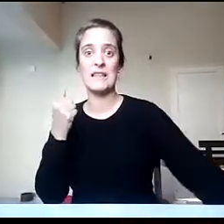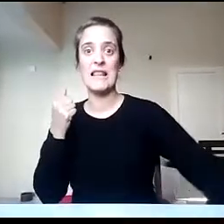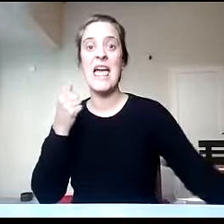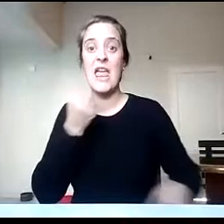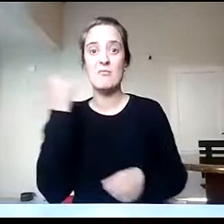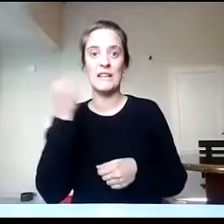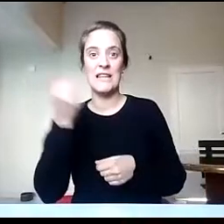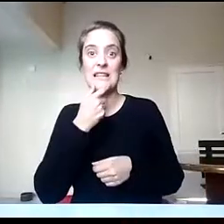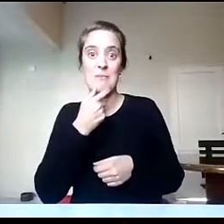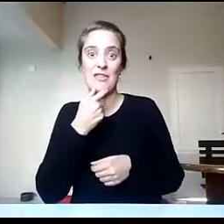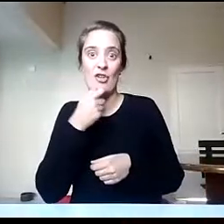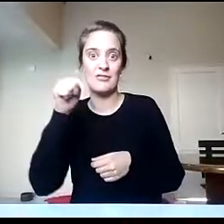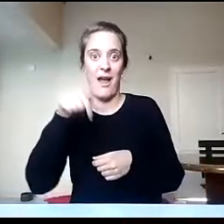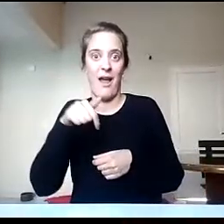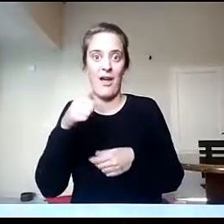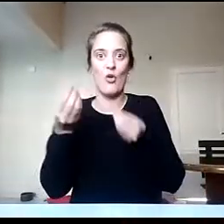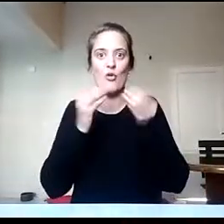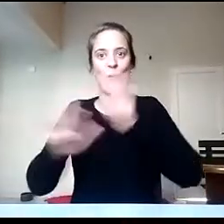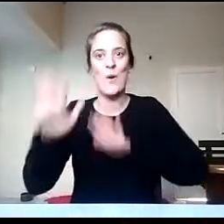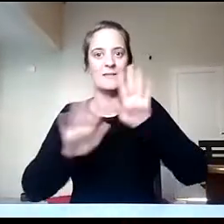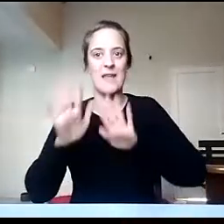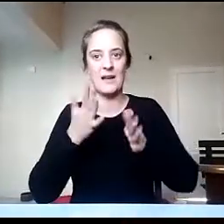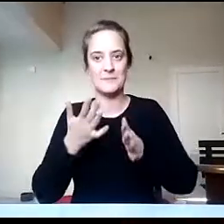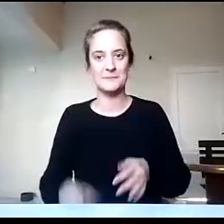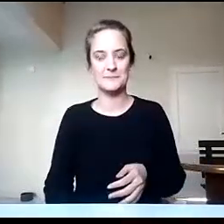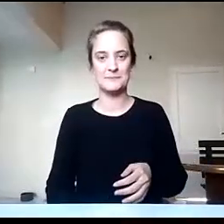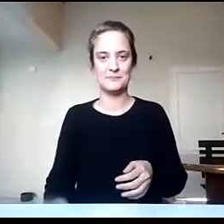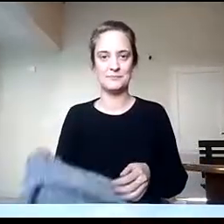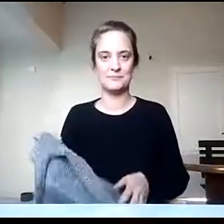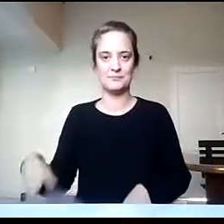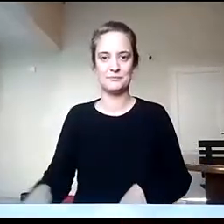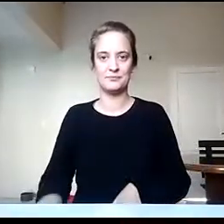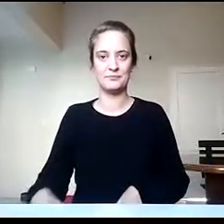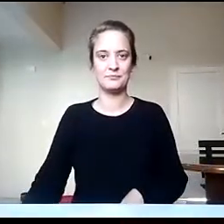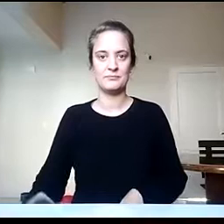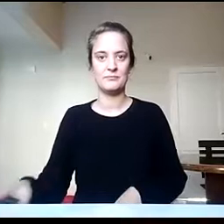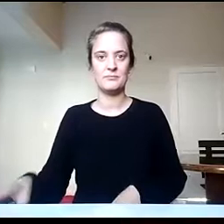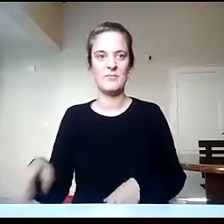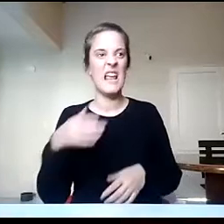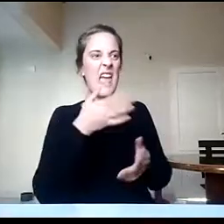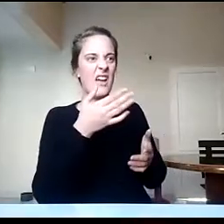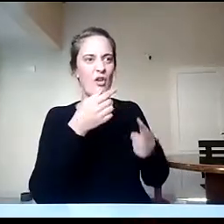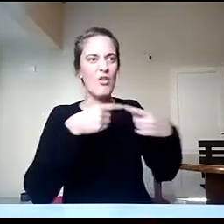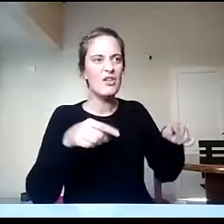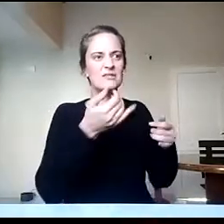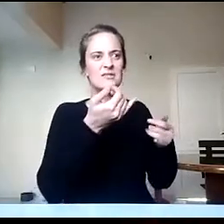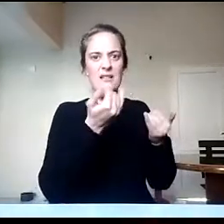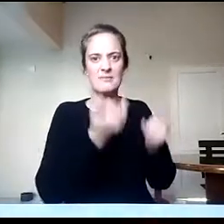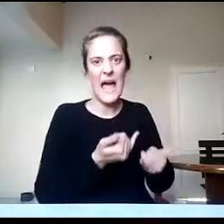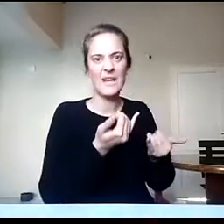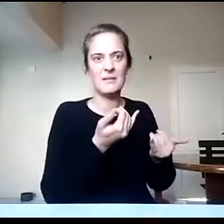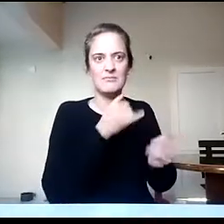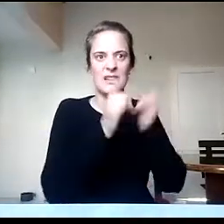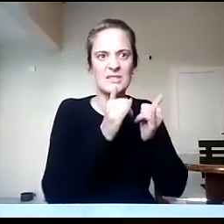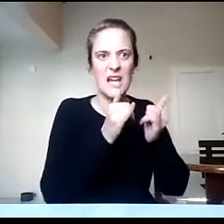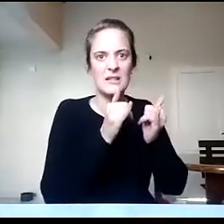Bien, ahí. Verónica, no sé si hay algo para aportar acá. Sí, yo no sé si todos nos están escuchando porque en un momento se quedó